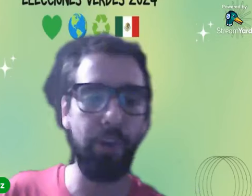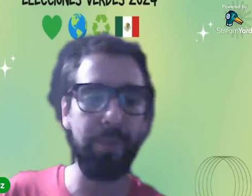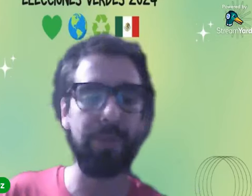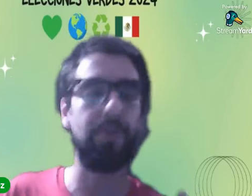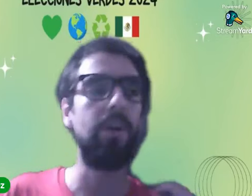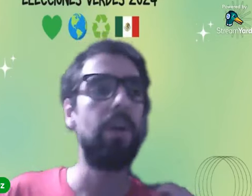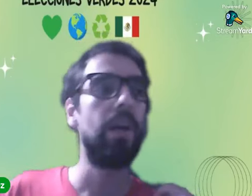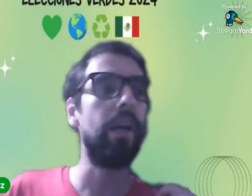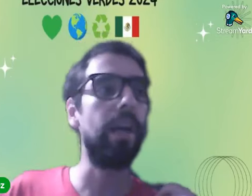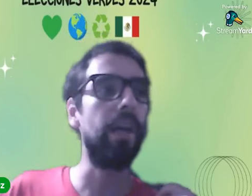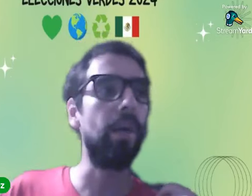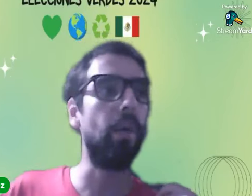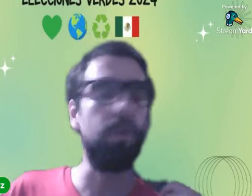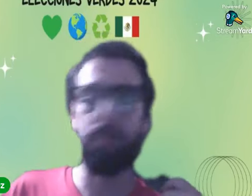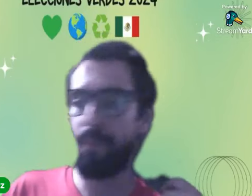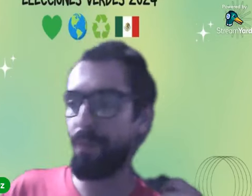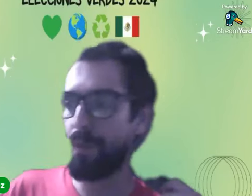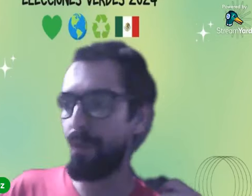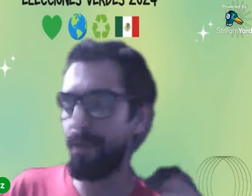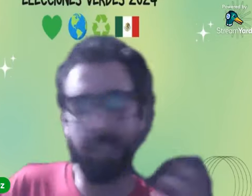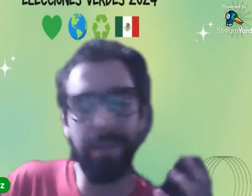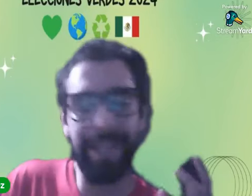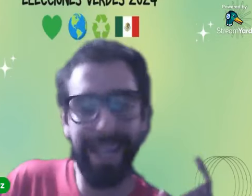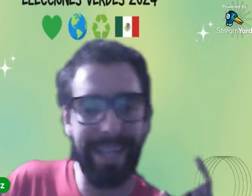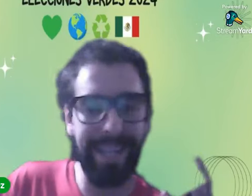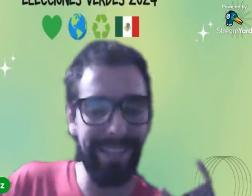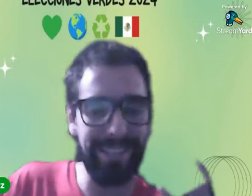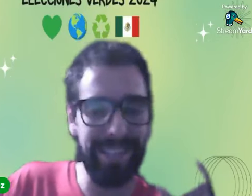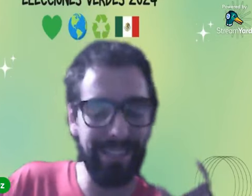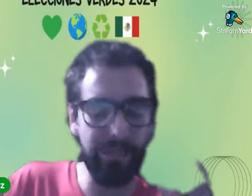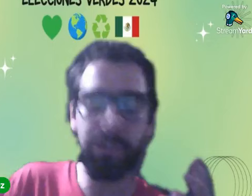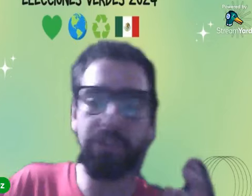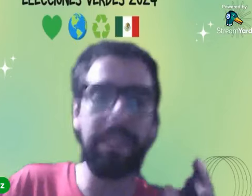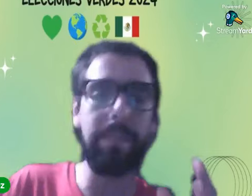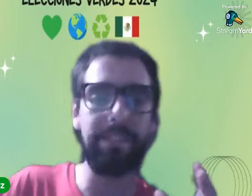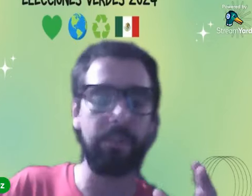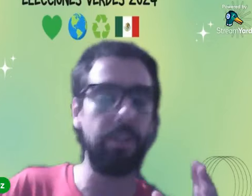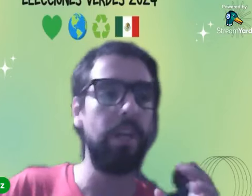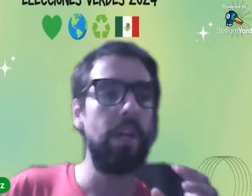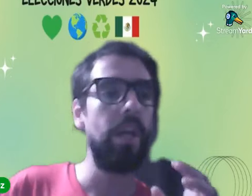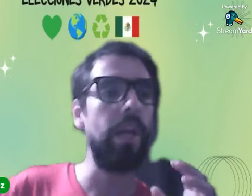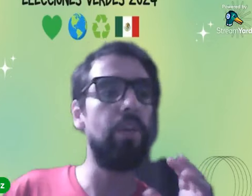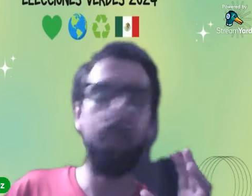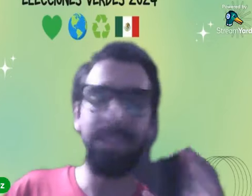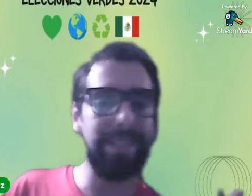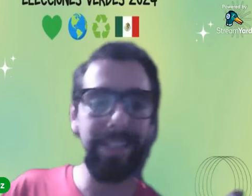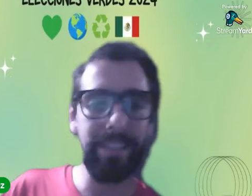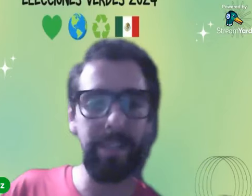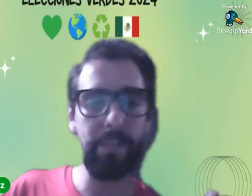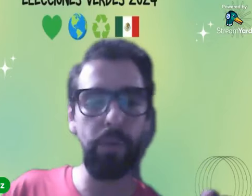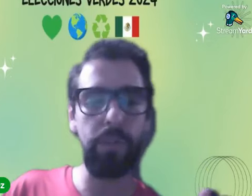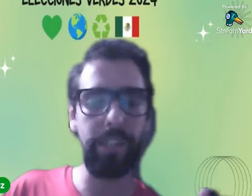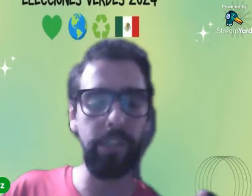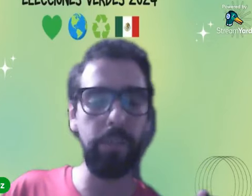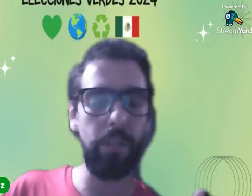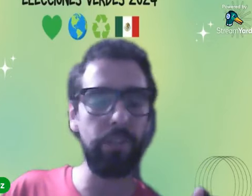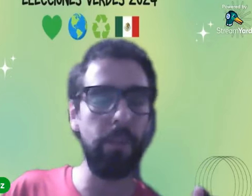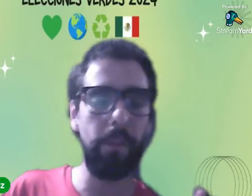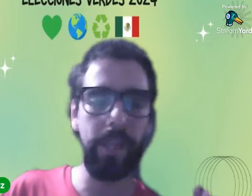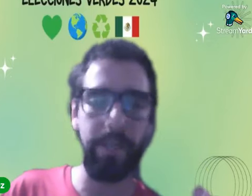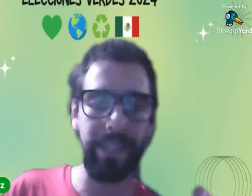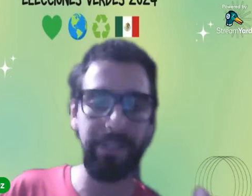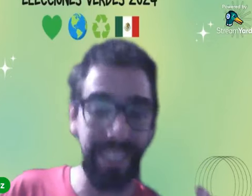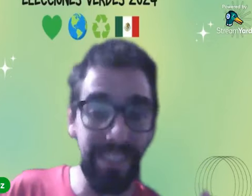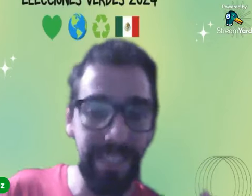económico o si vaya que estos dos temas de hoy no están directamente conectados o incluidos en el cambio